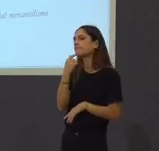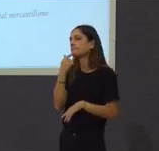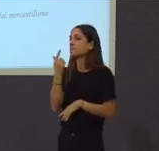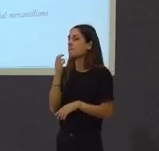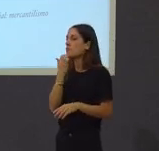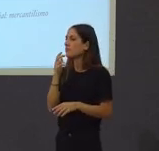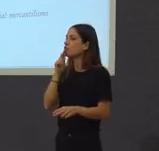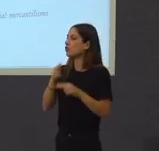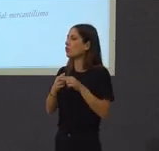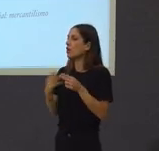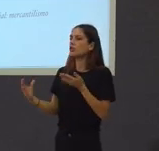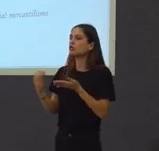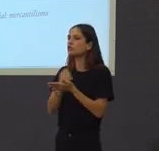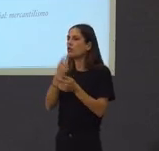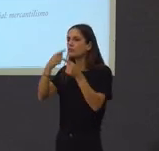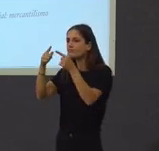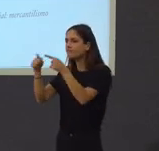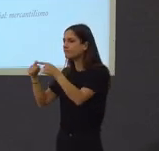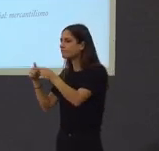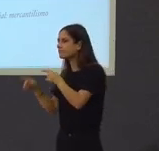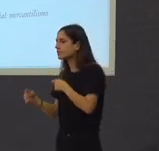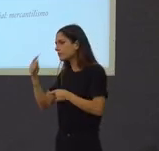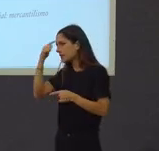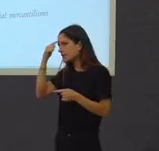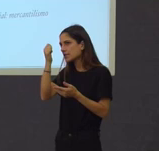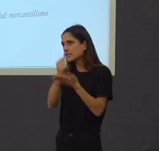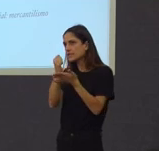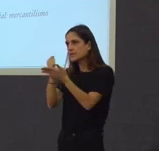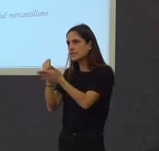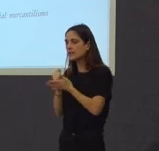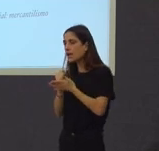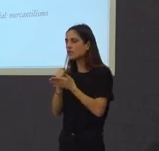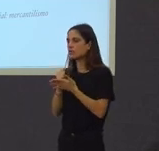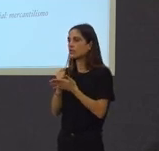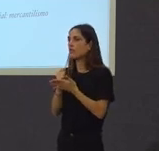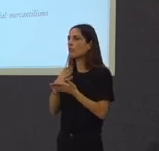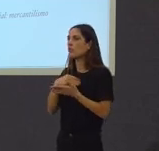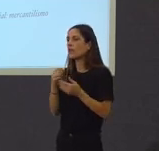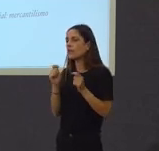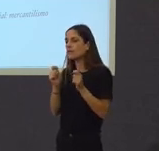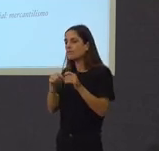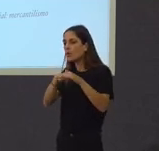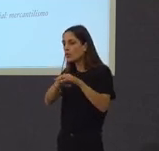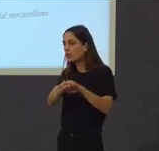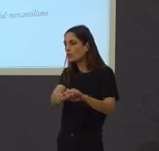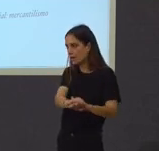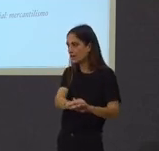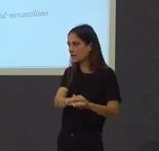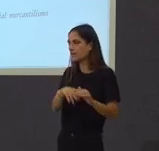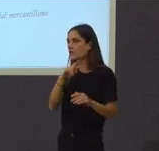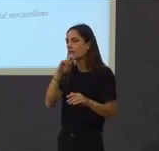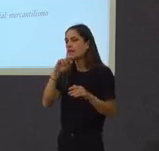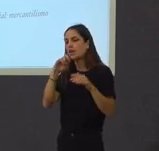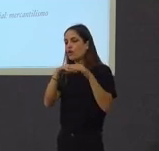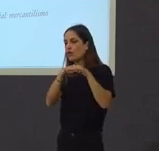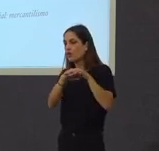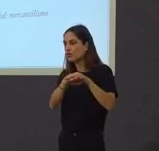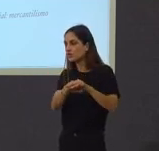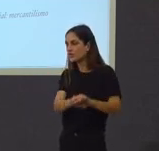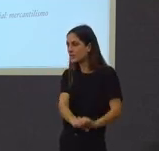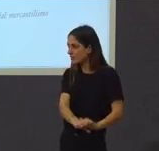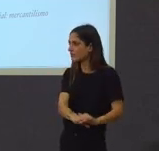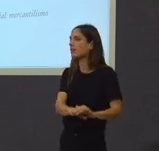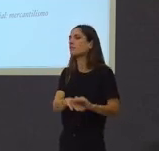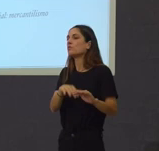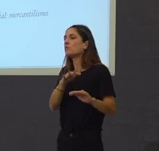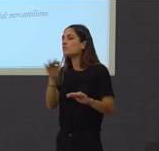todos los elementos identitarios sirven para ser conxelados, xa foran conxelados, arcadizados